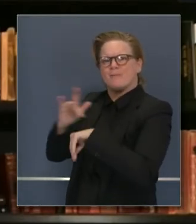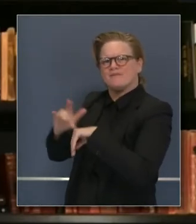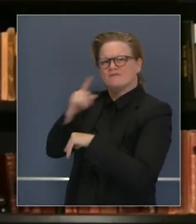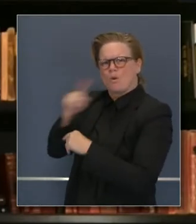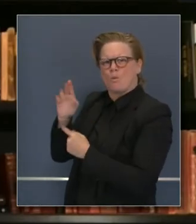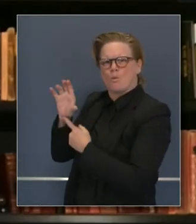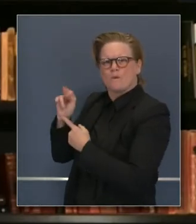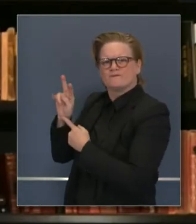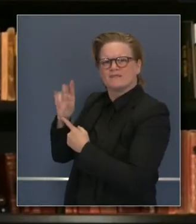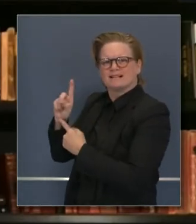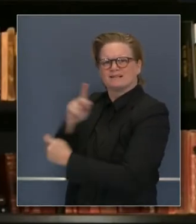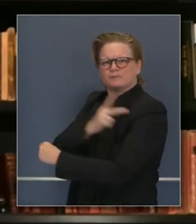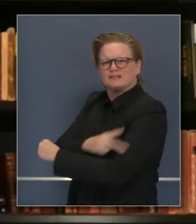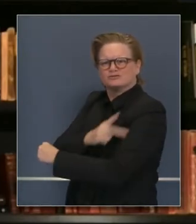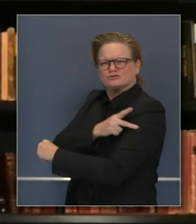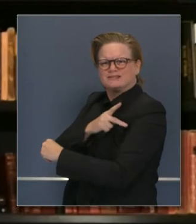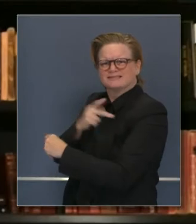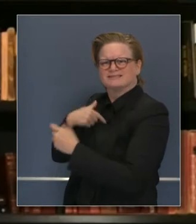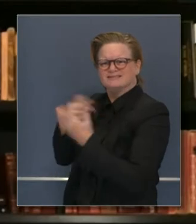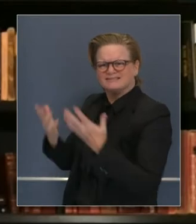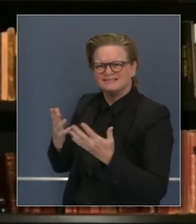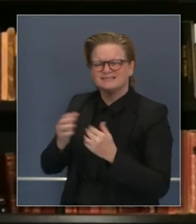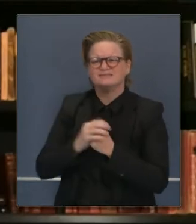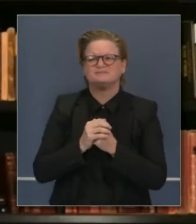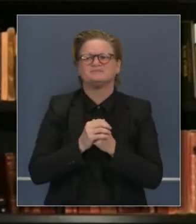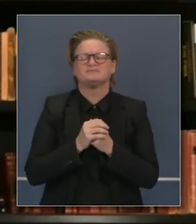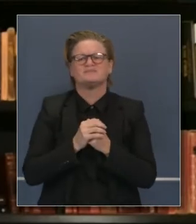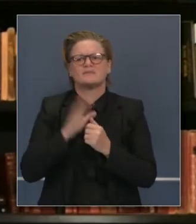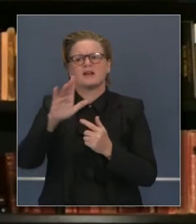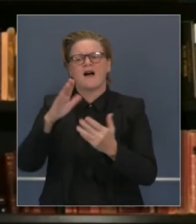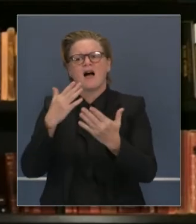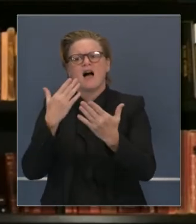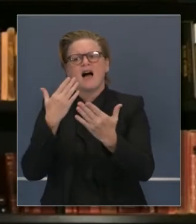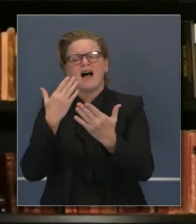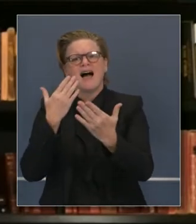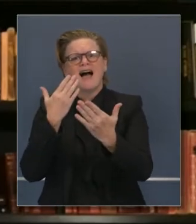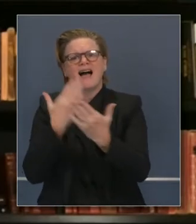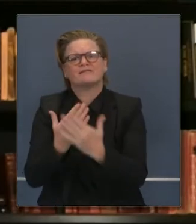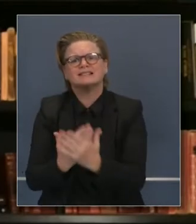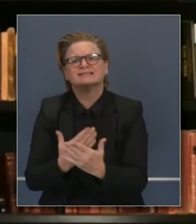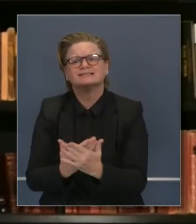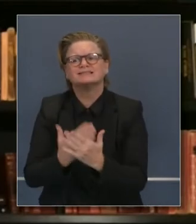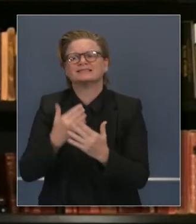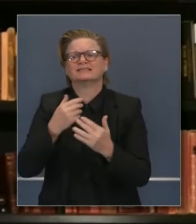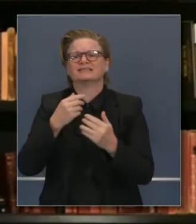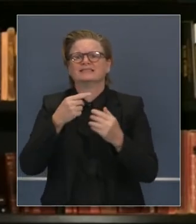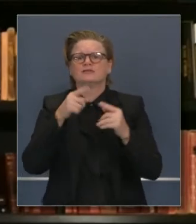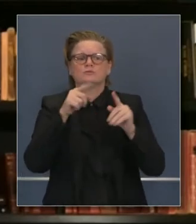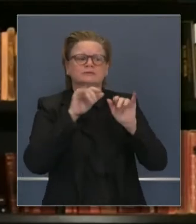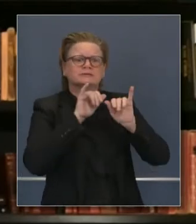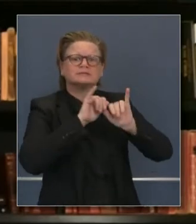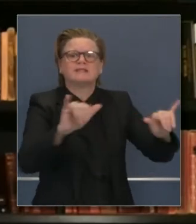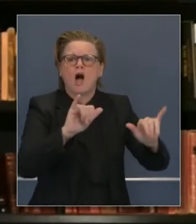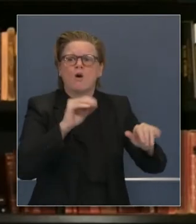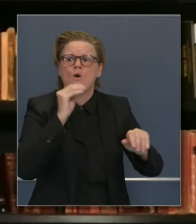tendencias. Esto ya está ocurriendo. La evidencia pregunta a usted, hay evidencia considerable, evidencia abrumadora, convincente. Y eso es